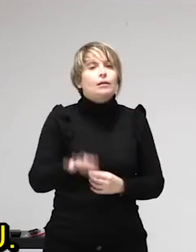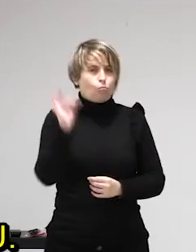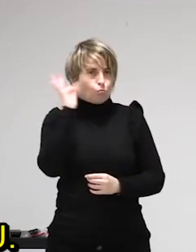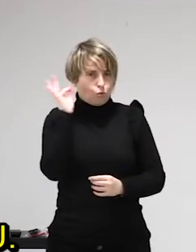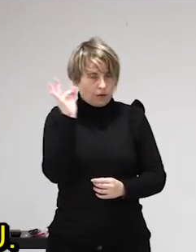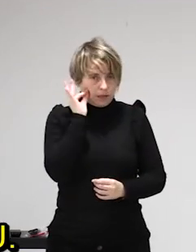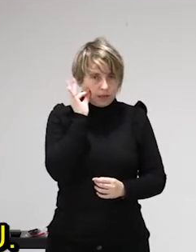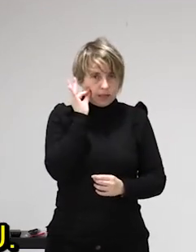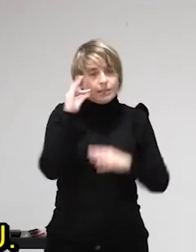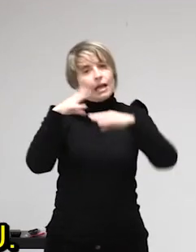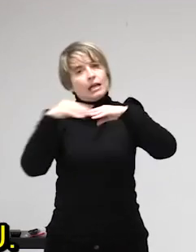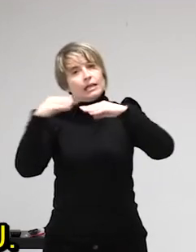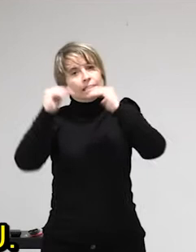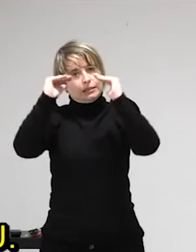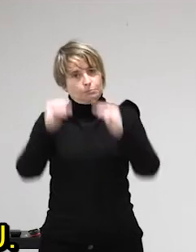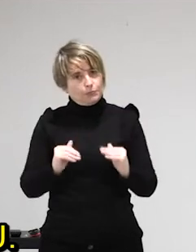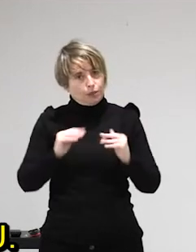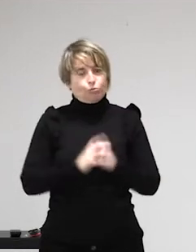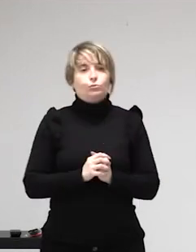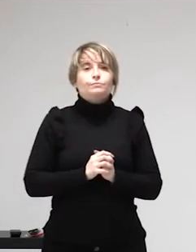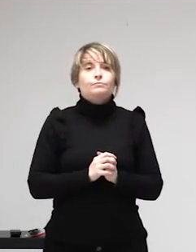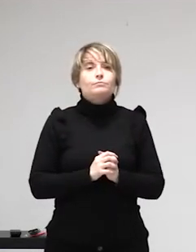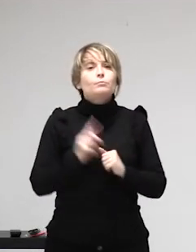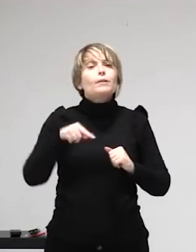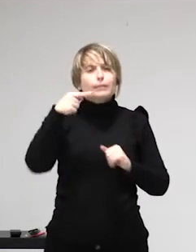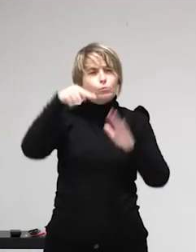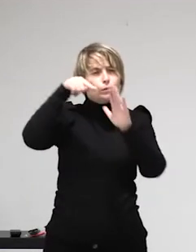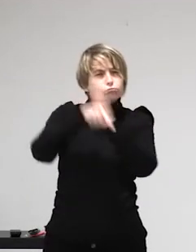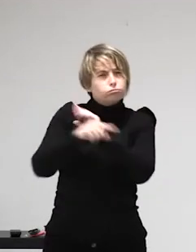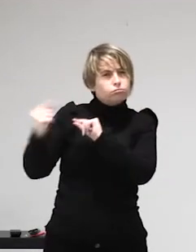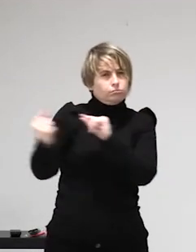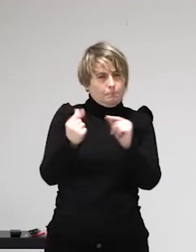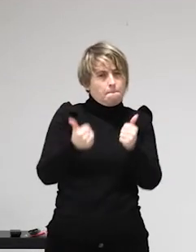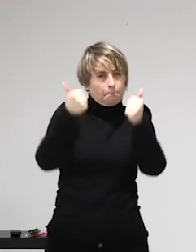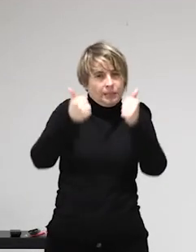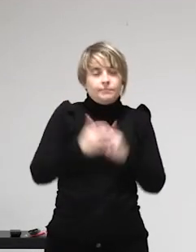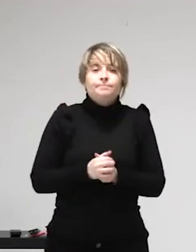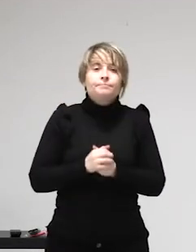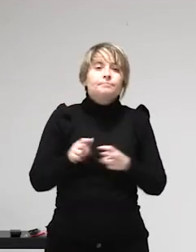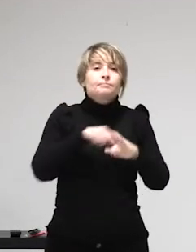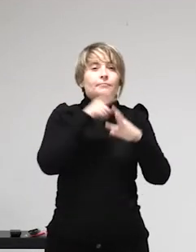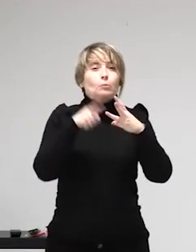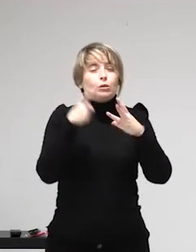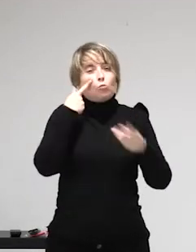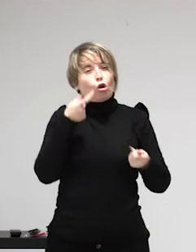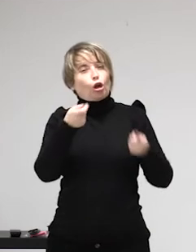Prohibicionismo, en Irlanda, por ejemplo, en Estados Unidos, en este caso se considera la prostitución como delito, ¿no? Cuéntanos.